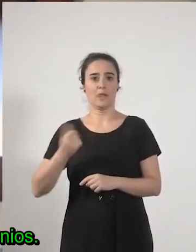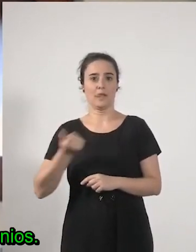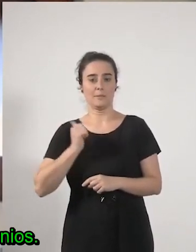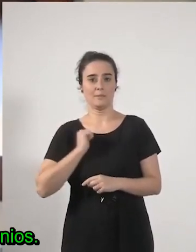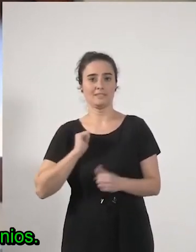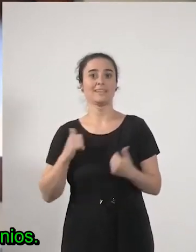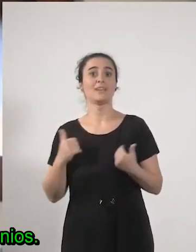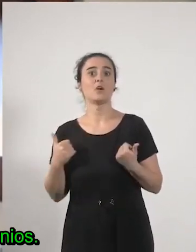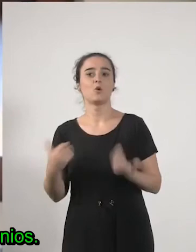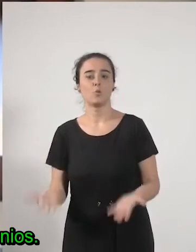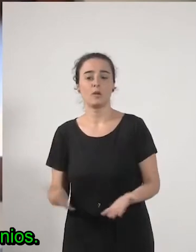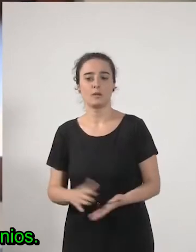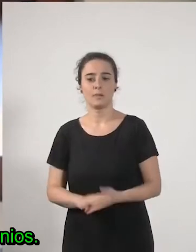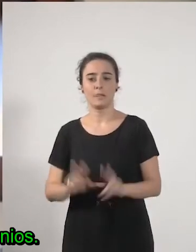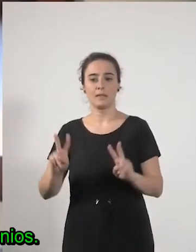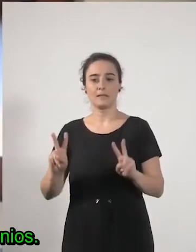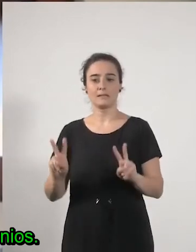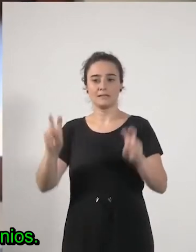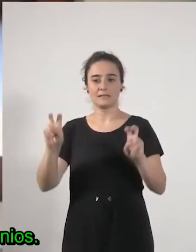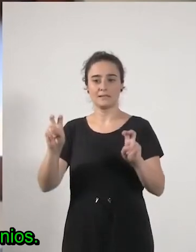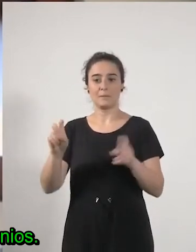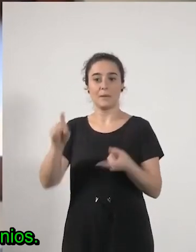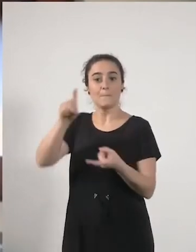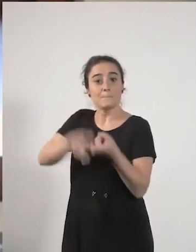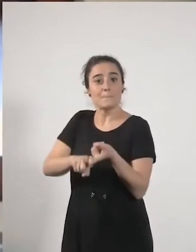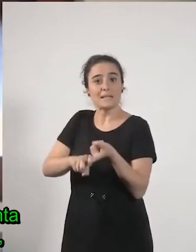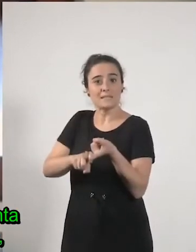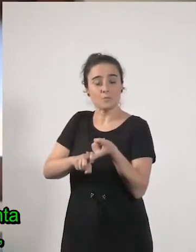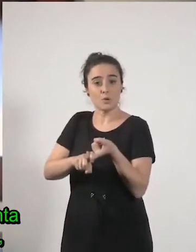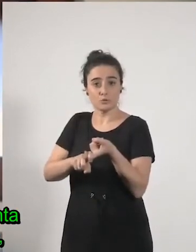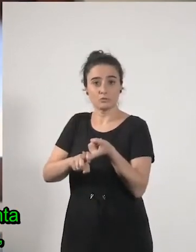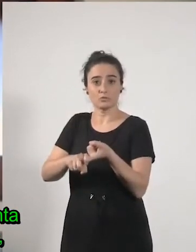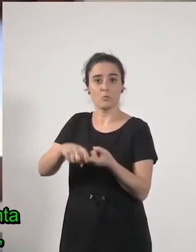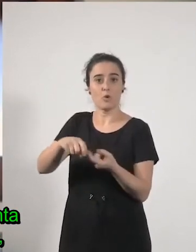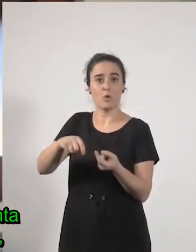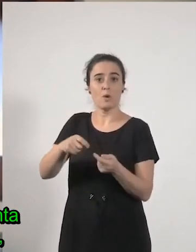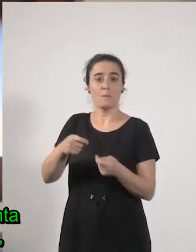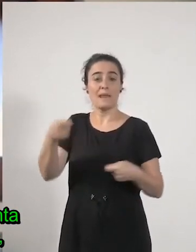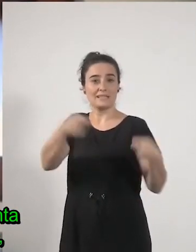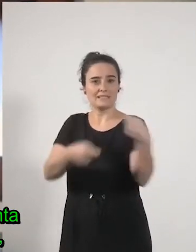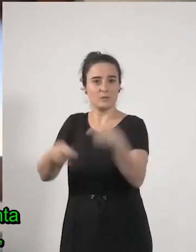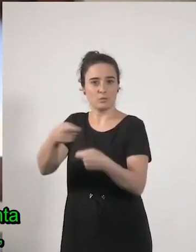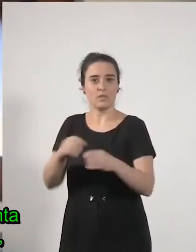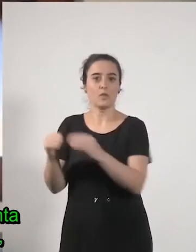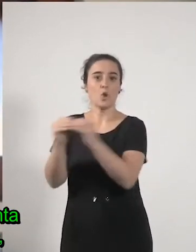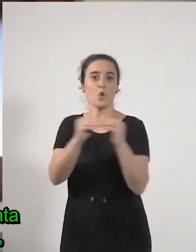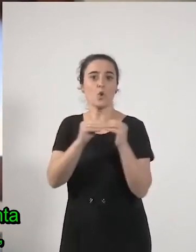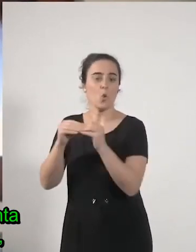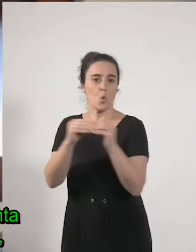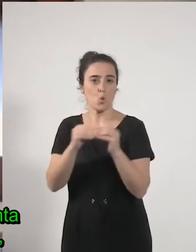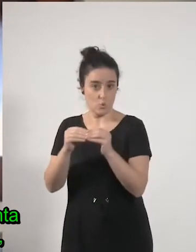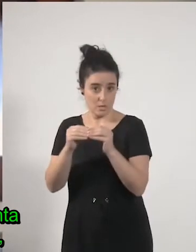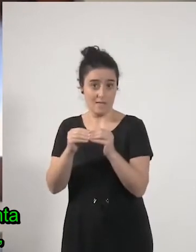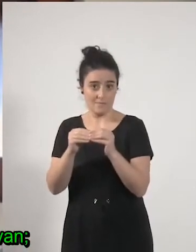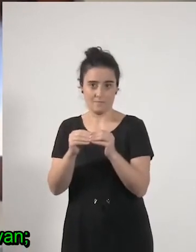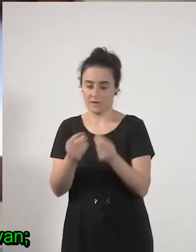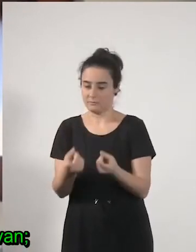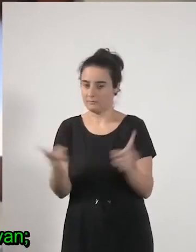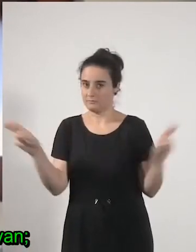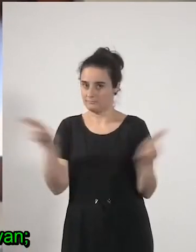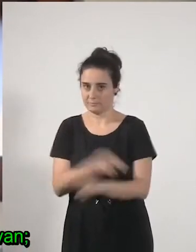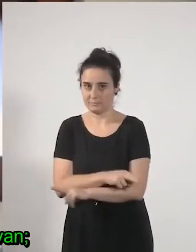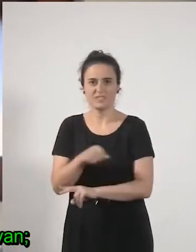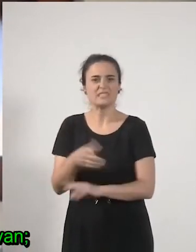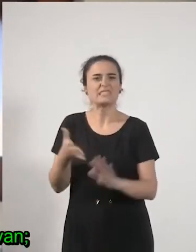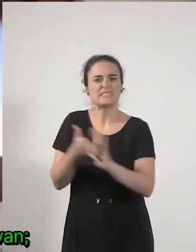una vez la tributación conjunta de los matrimonios porque esto de la tributación conjunta de los matrimonios como sabéis es consiste